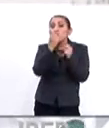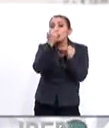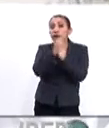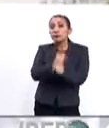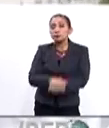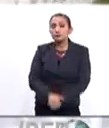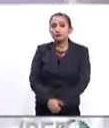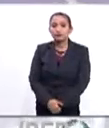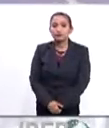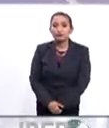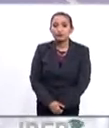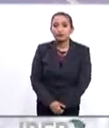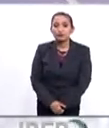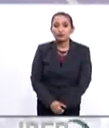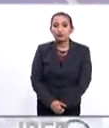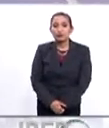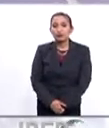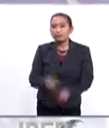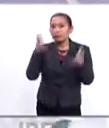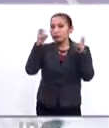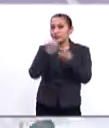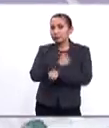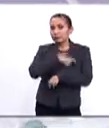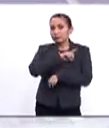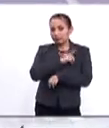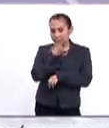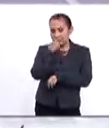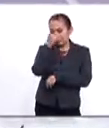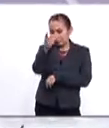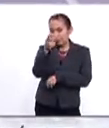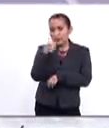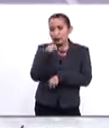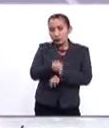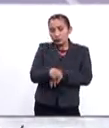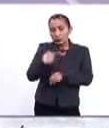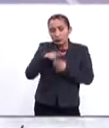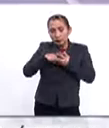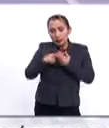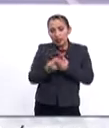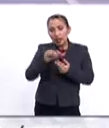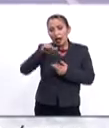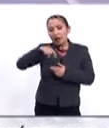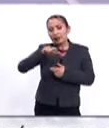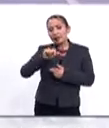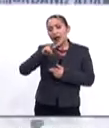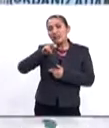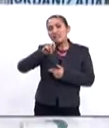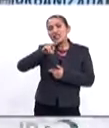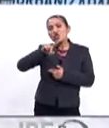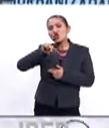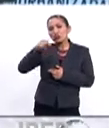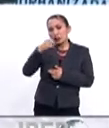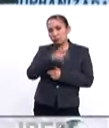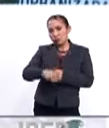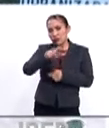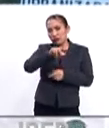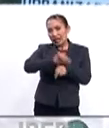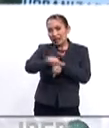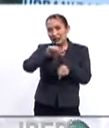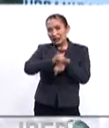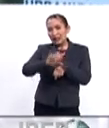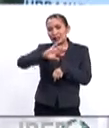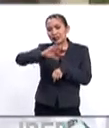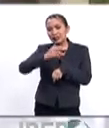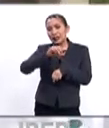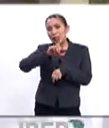un año. Y en temas de salud, déjeme comentarles que un brote de antivirus que surgió en la provincia argentina